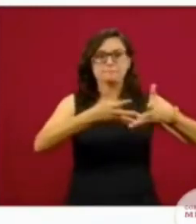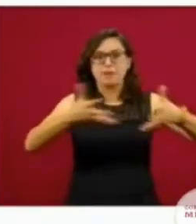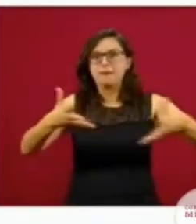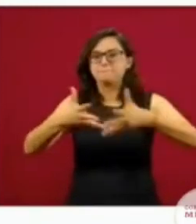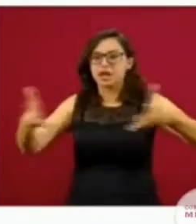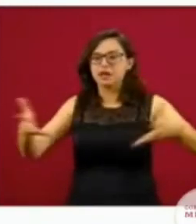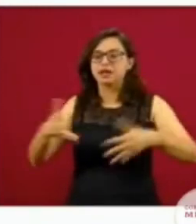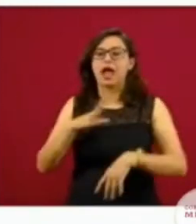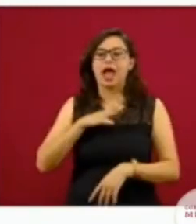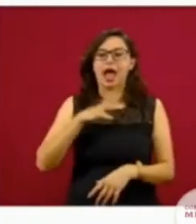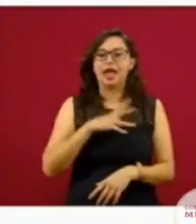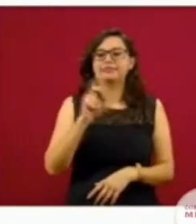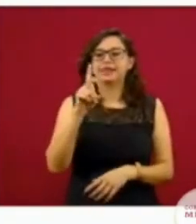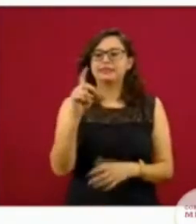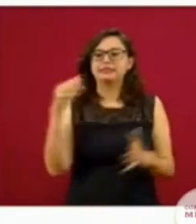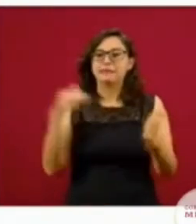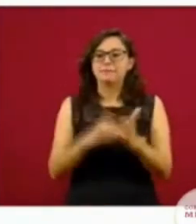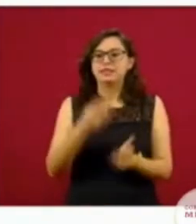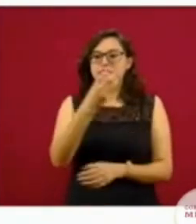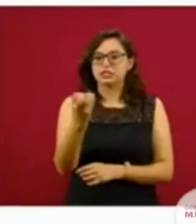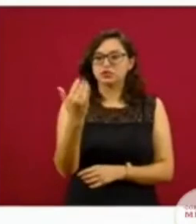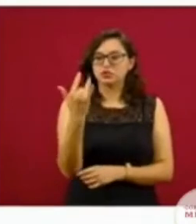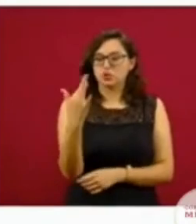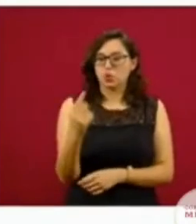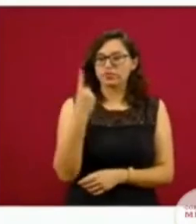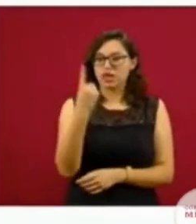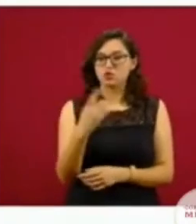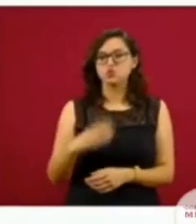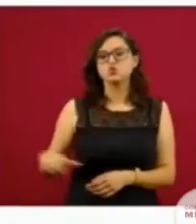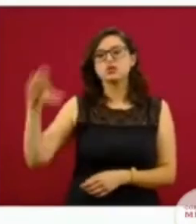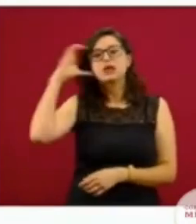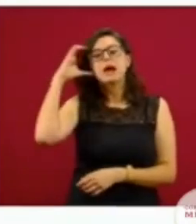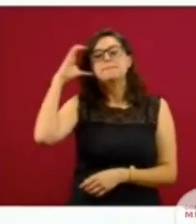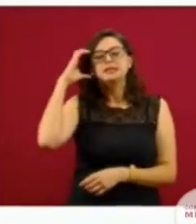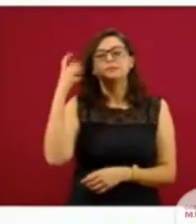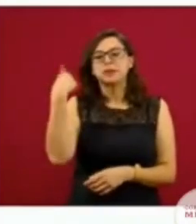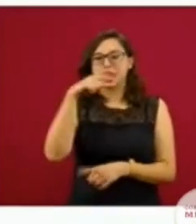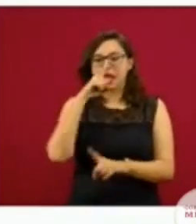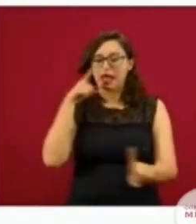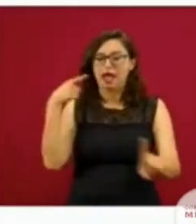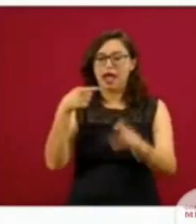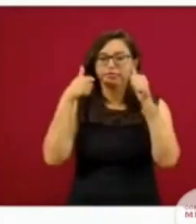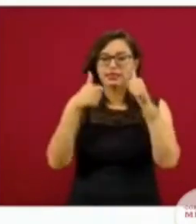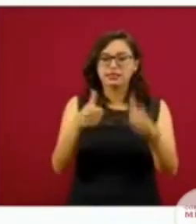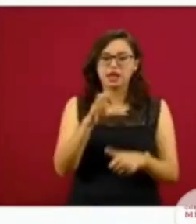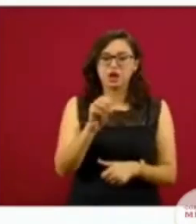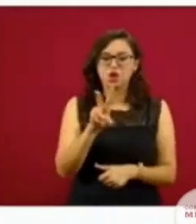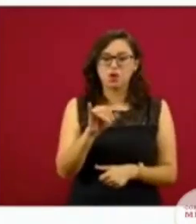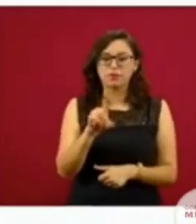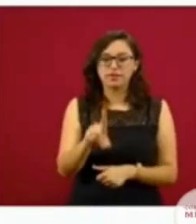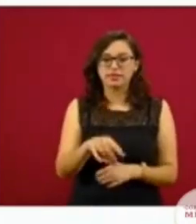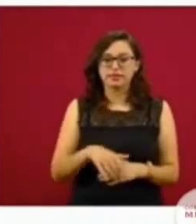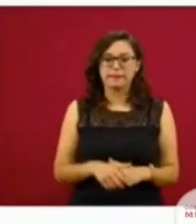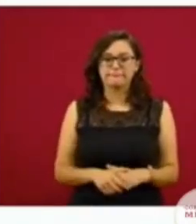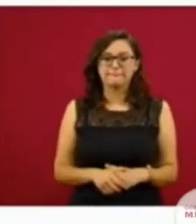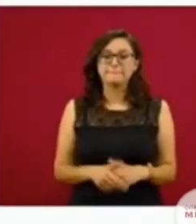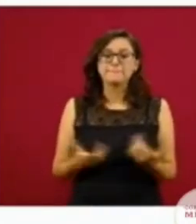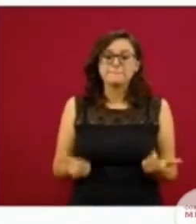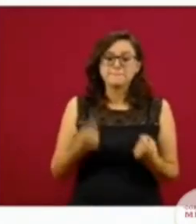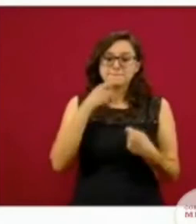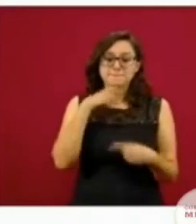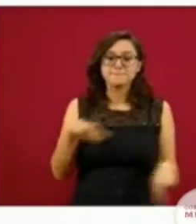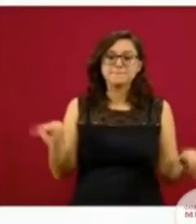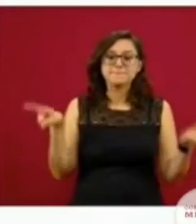la capacidad. Tenemos en este momento 30 mil 351 camas COVID destinadas para este propósito. Y vemos también